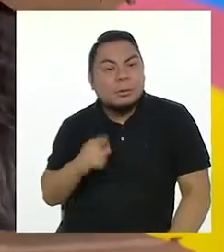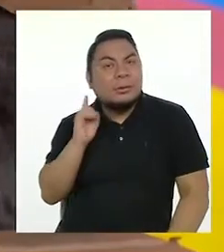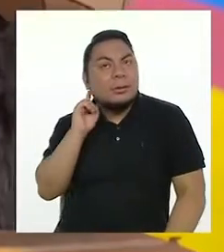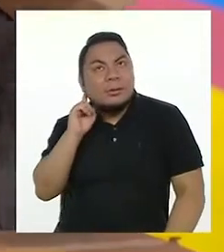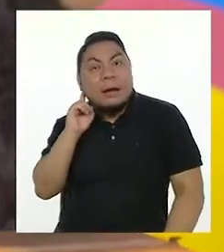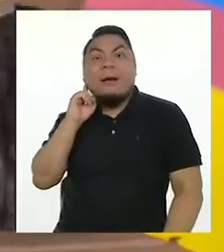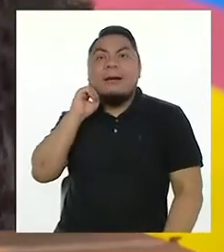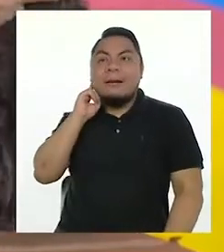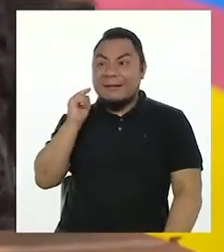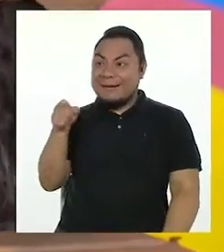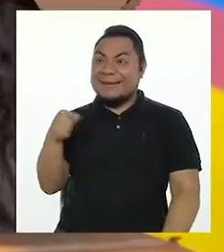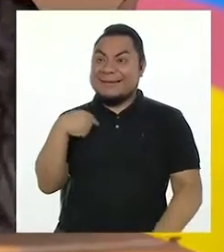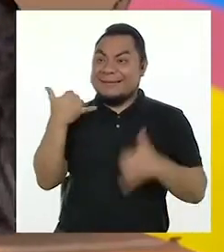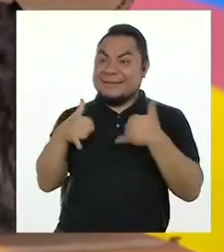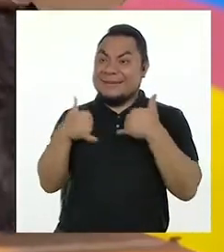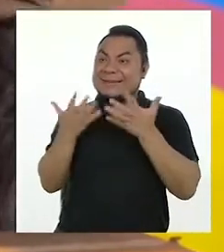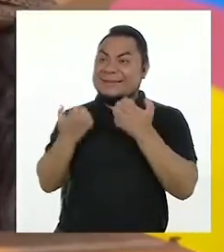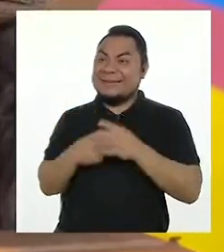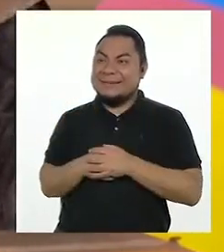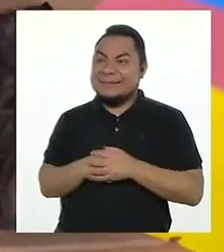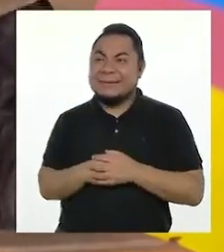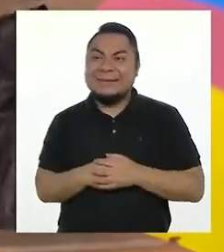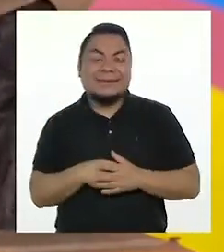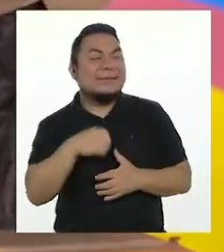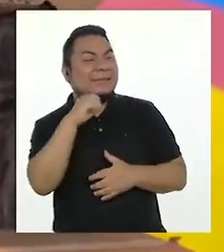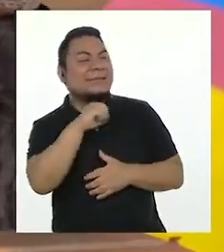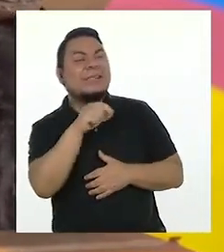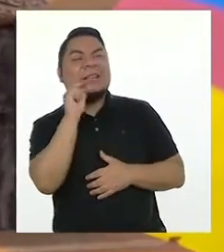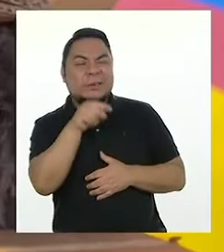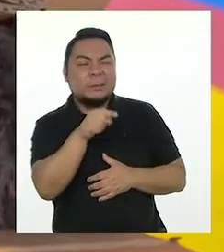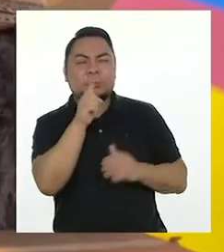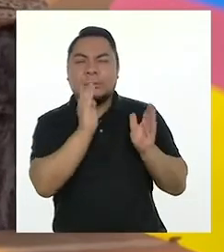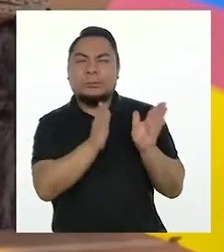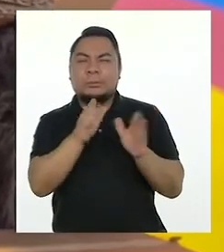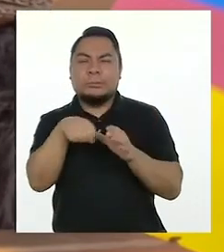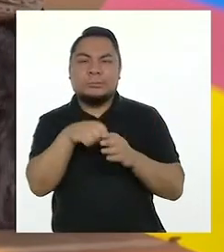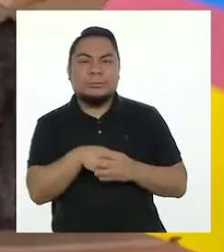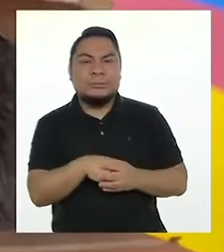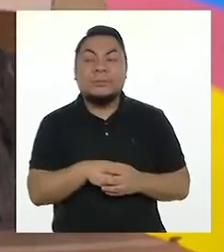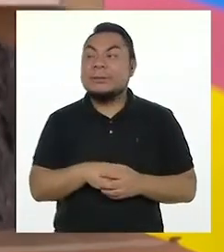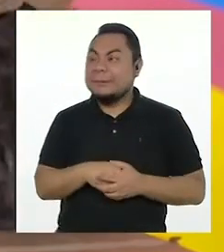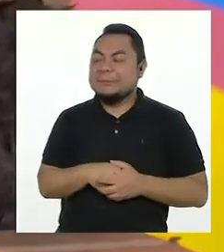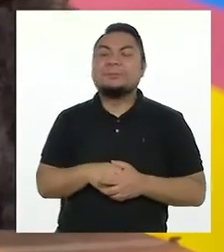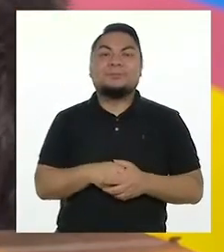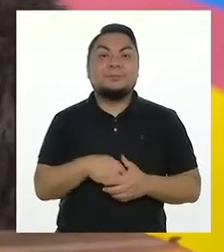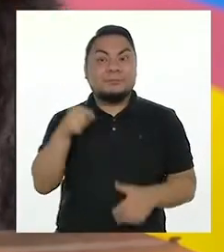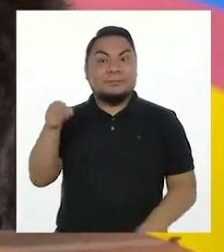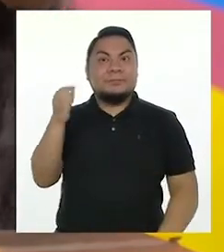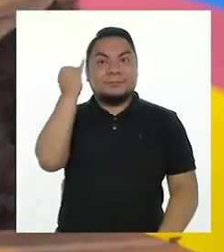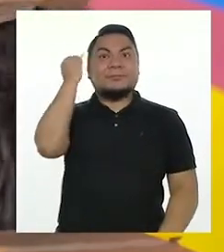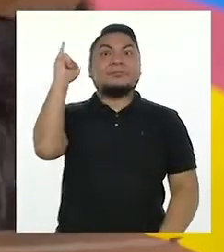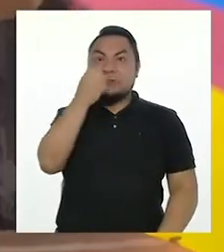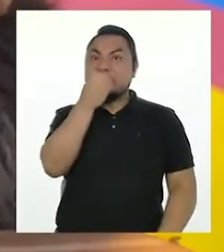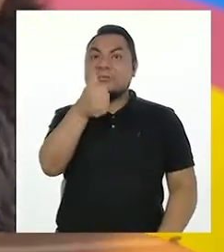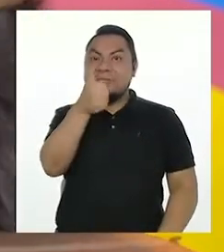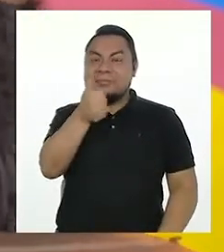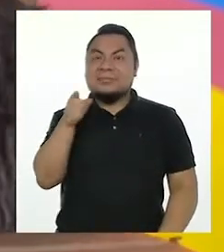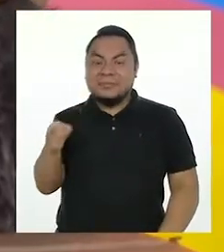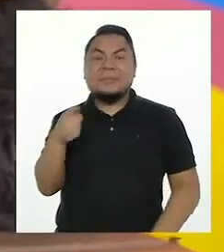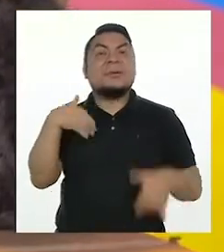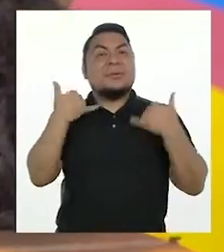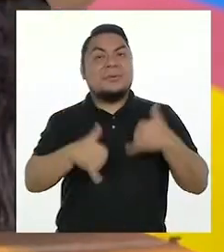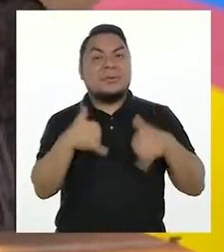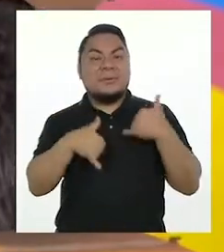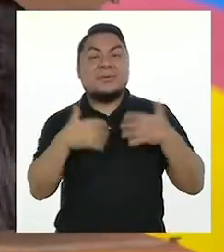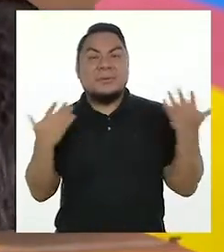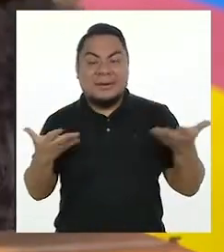Eso quiero jugar. Entonces, tienes que prepararte. A Kuse le ha ocurrido una muy buena idea para